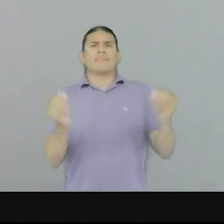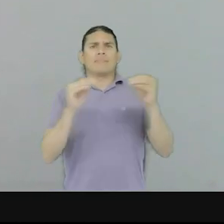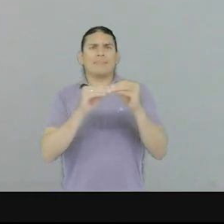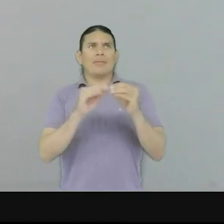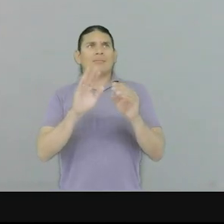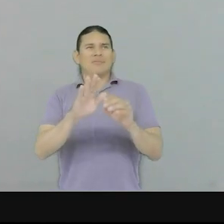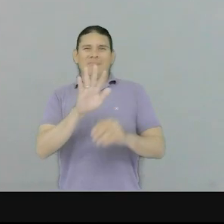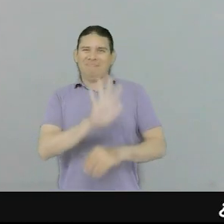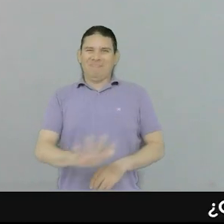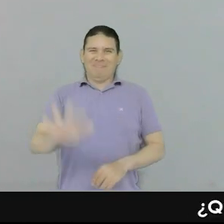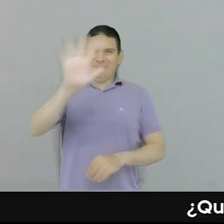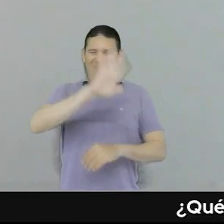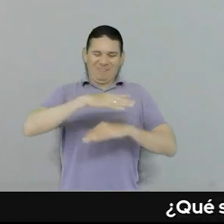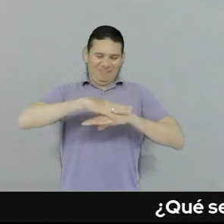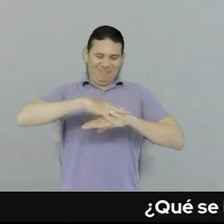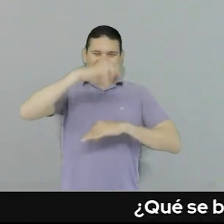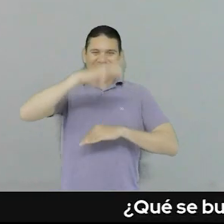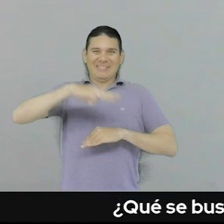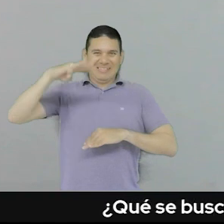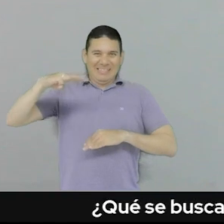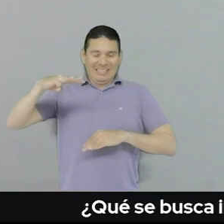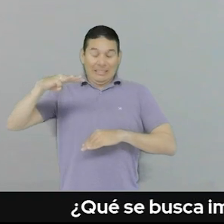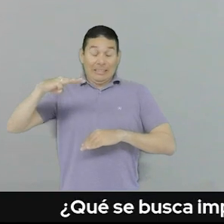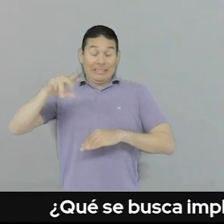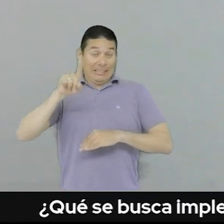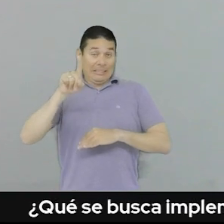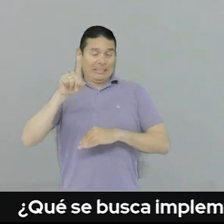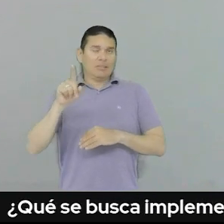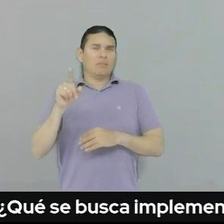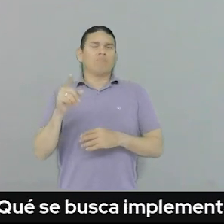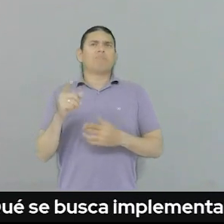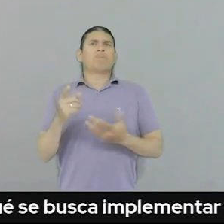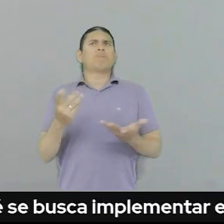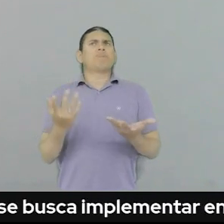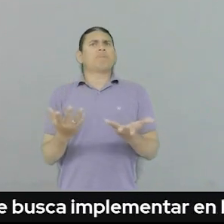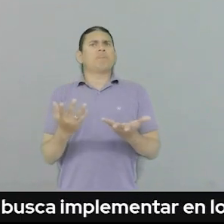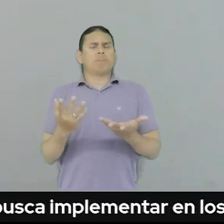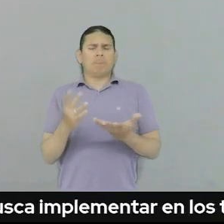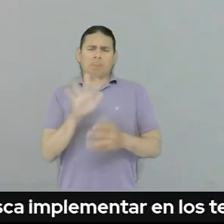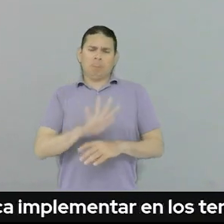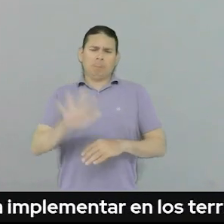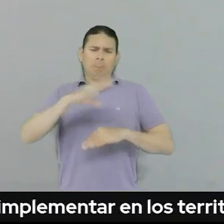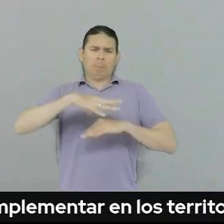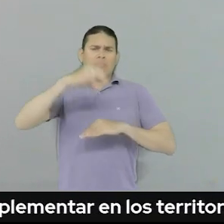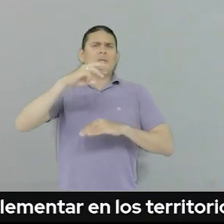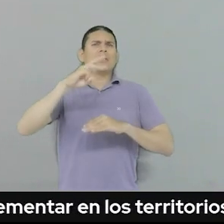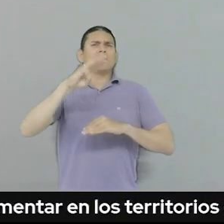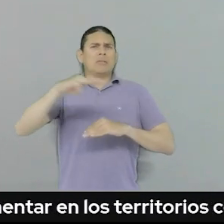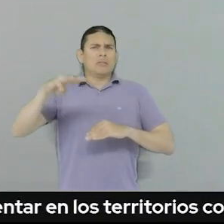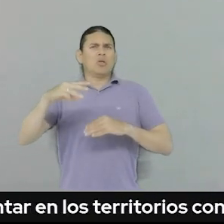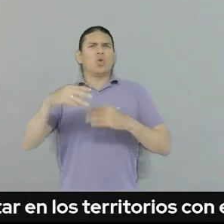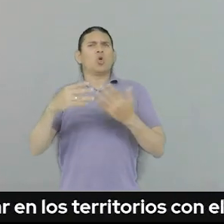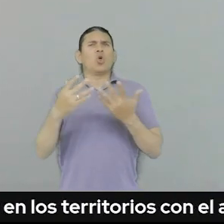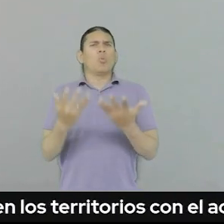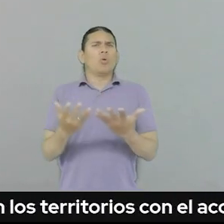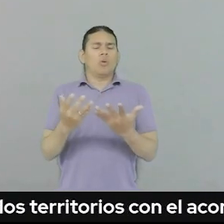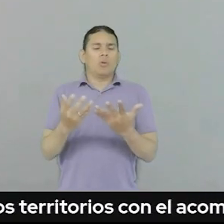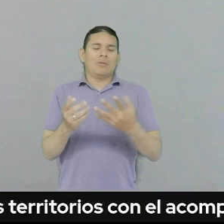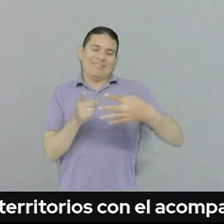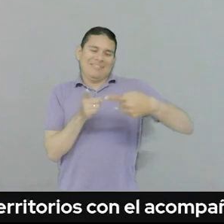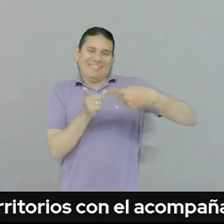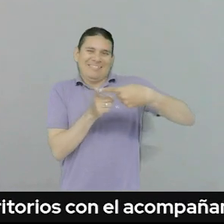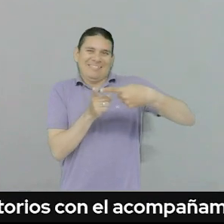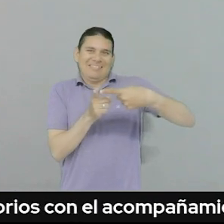caso del departamento de Magdalena. El departamento de Magdalena se encuentra en la fase de